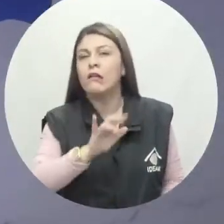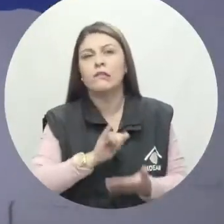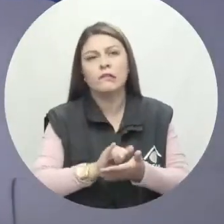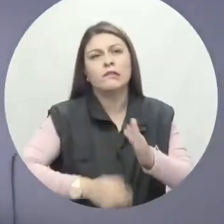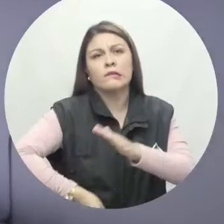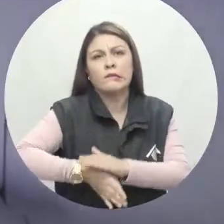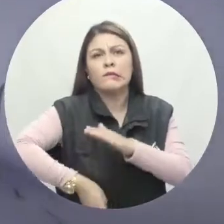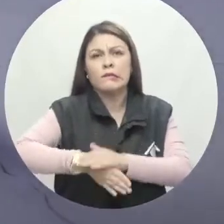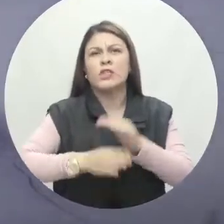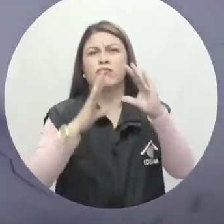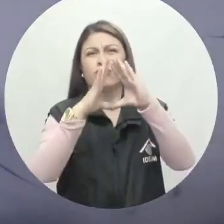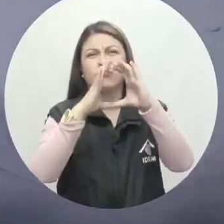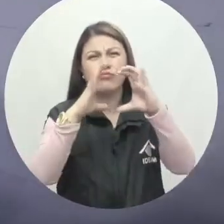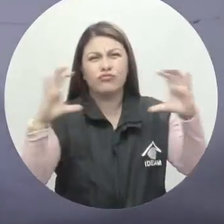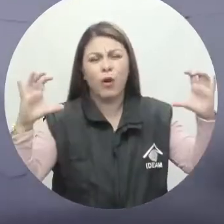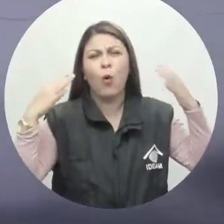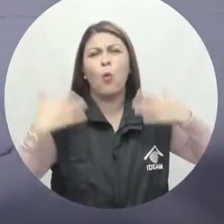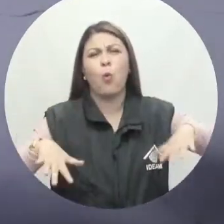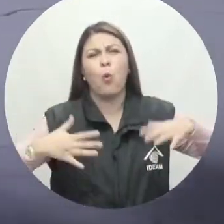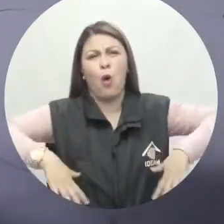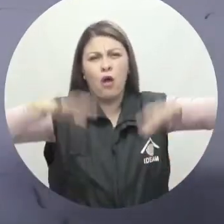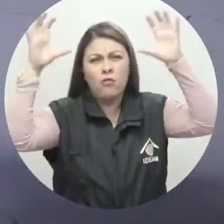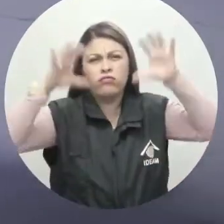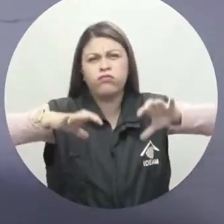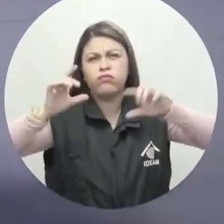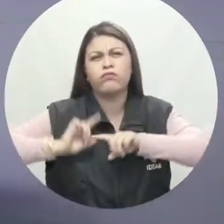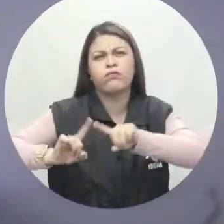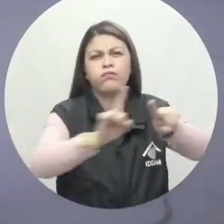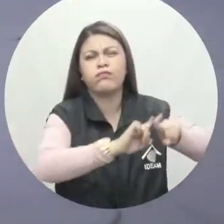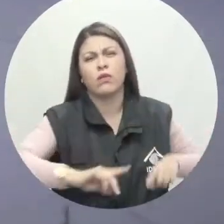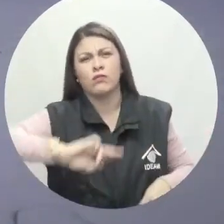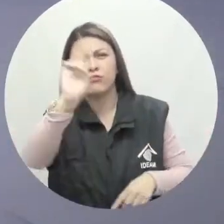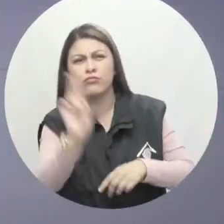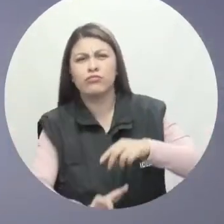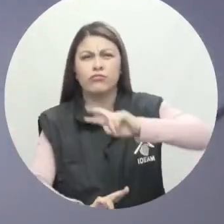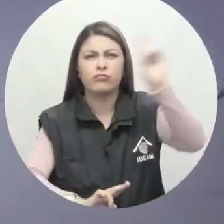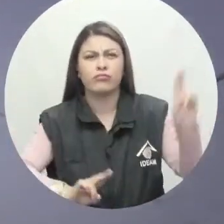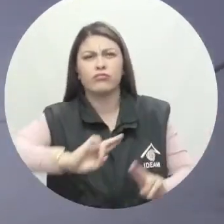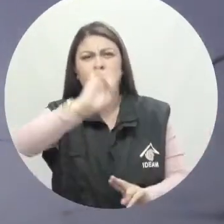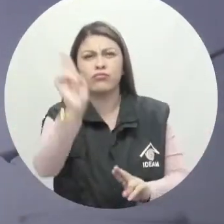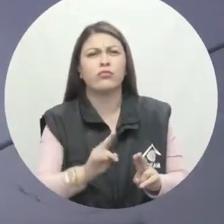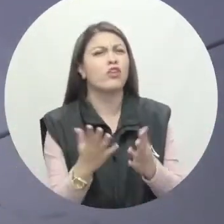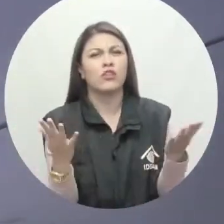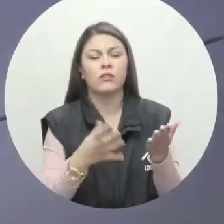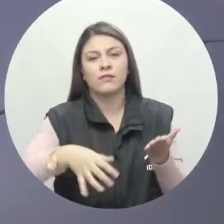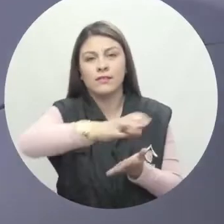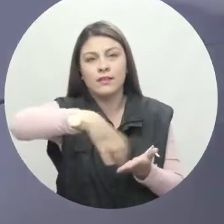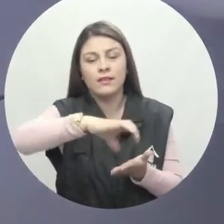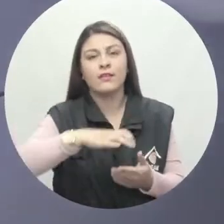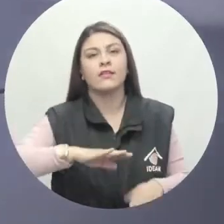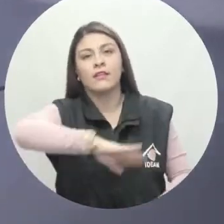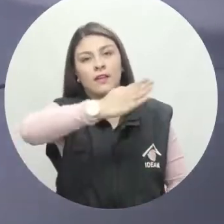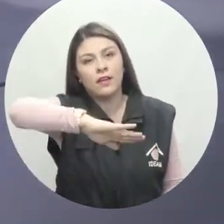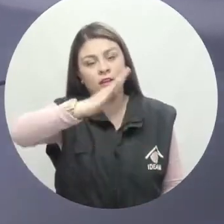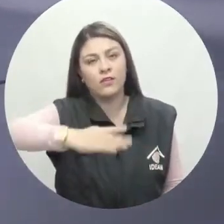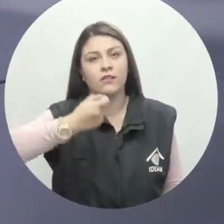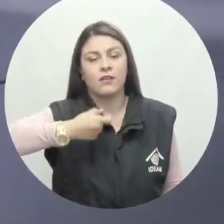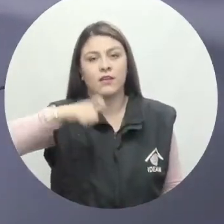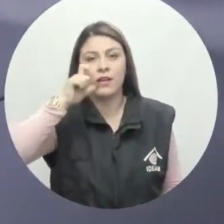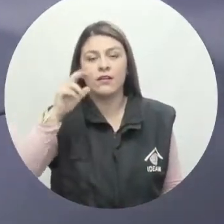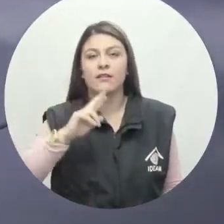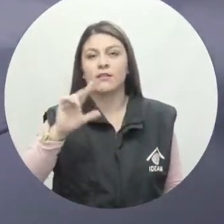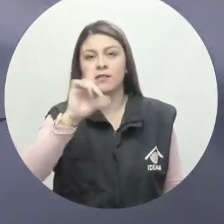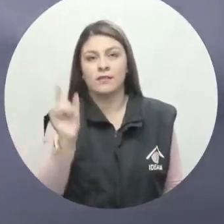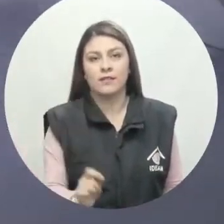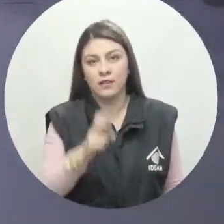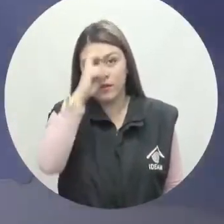creciendo, desatando lluvias variadas con actividad eléctrica sobre zonas de Santander, Antioquia, Caldas y Risaralda, noroccidente